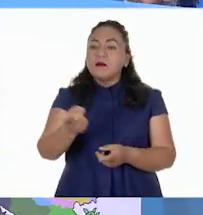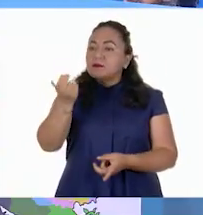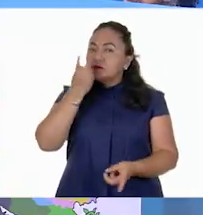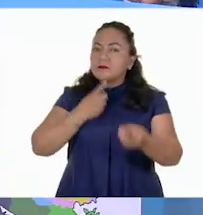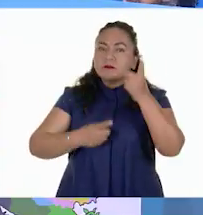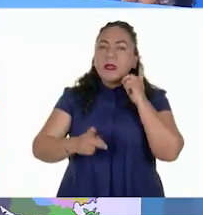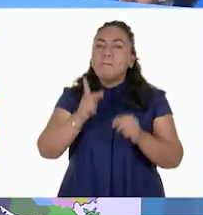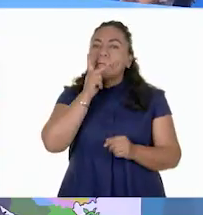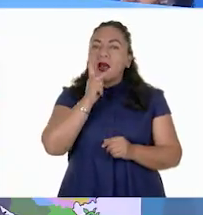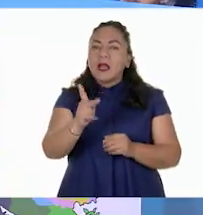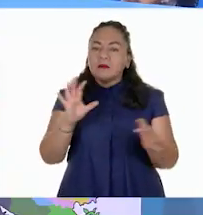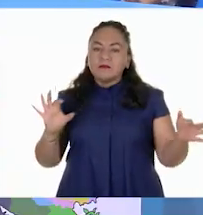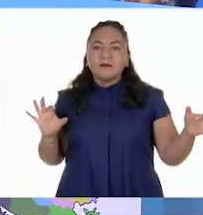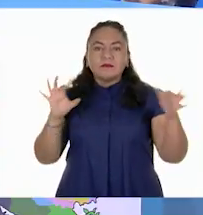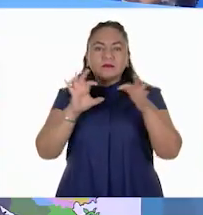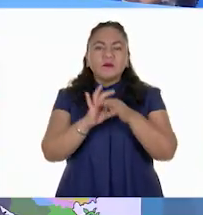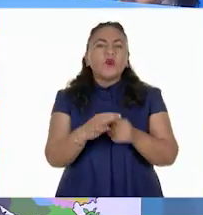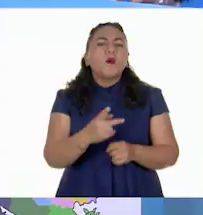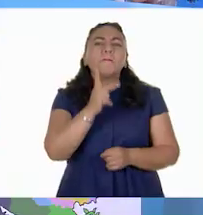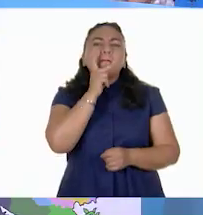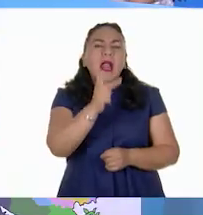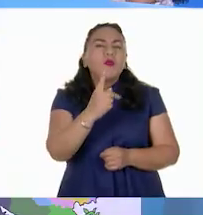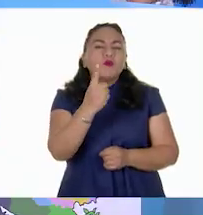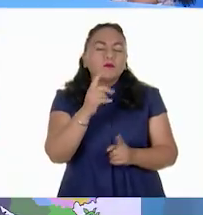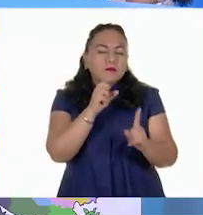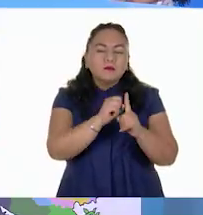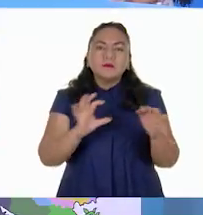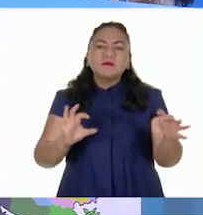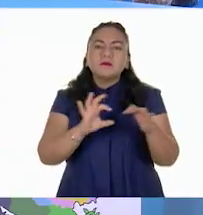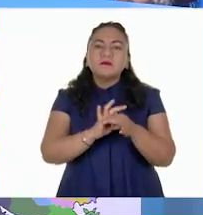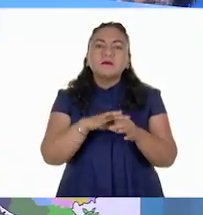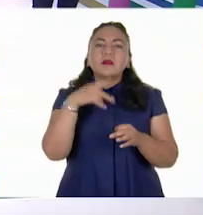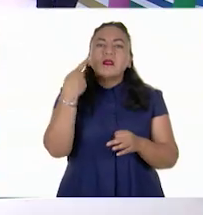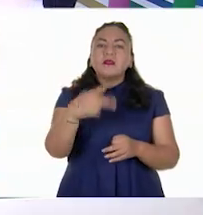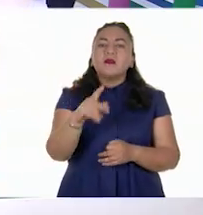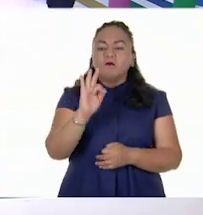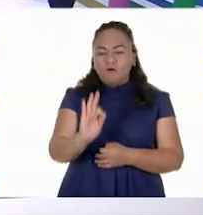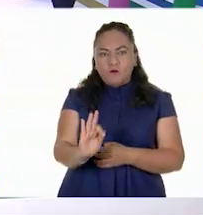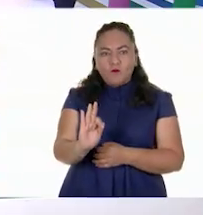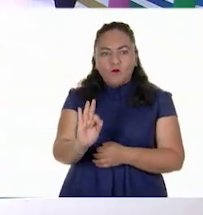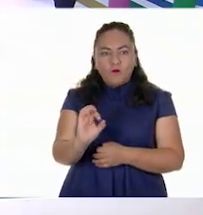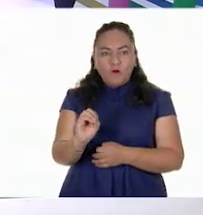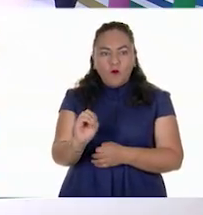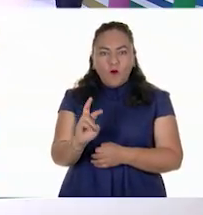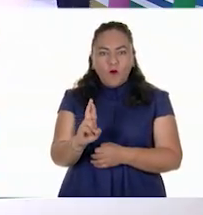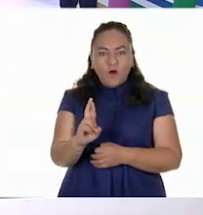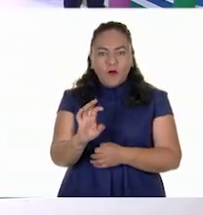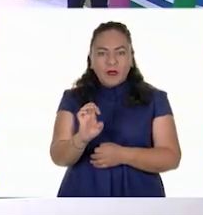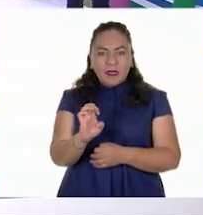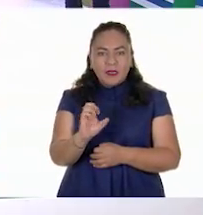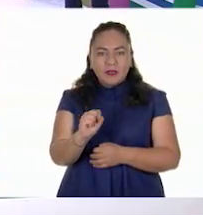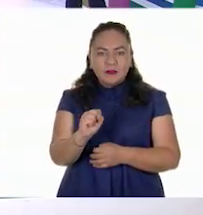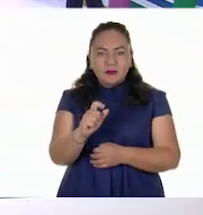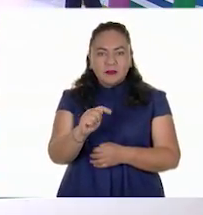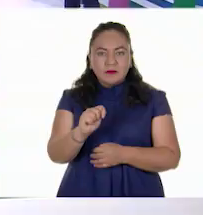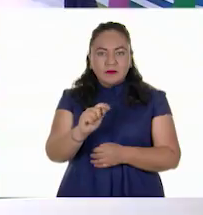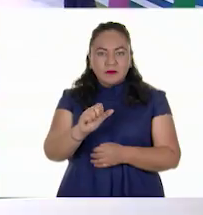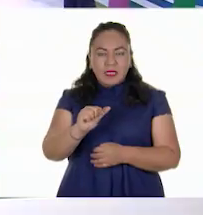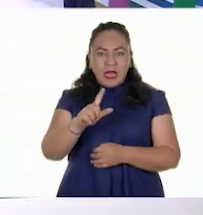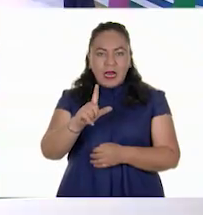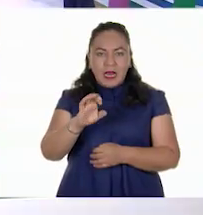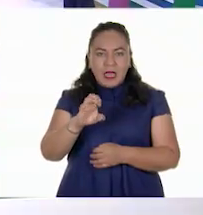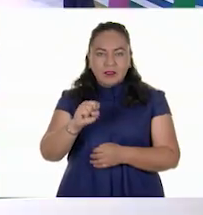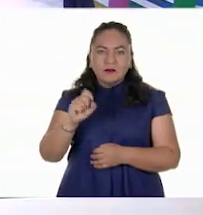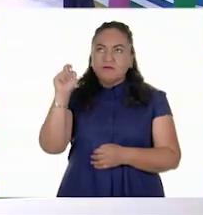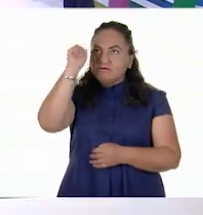relacionadas con las actividades forestales. Permítanme llegar al pizarrón. Vamos a poner actividades forestales,